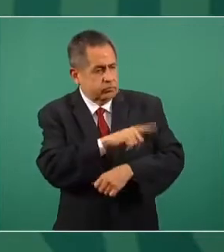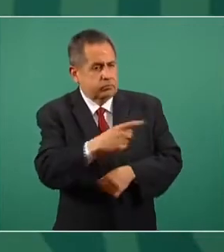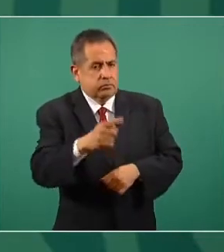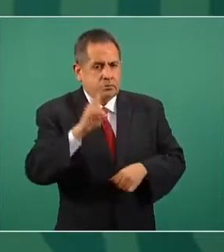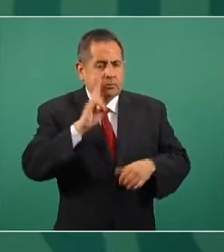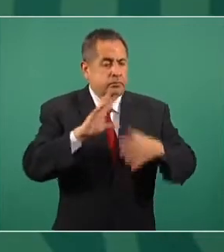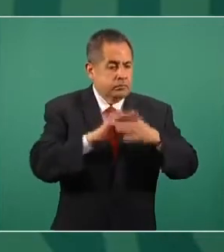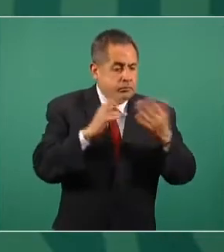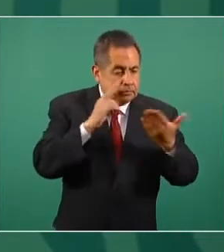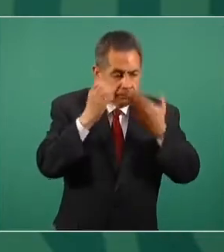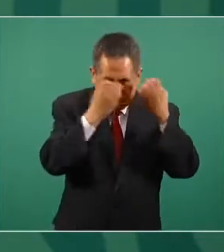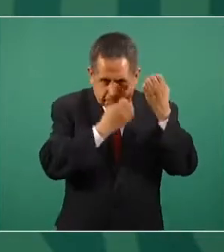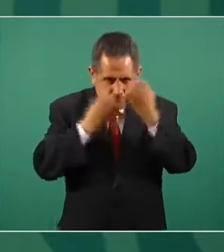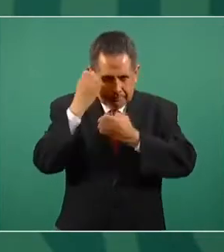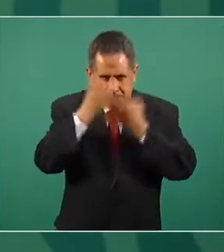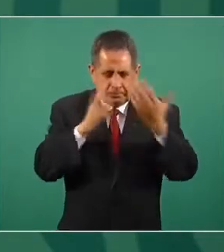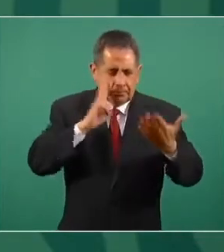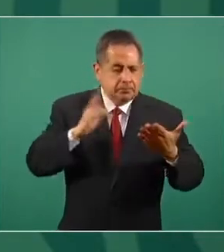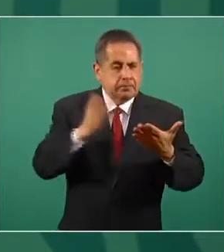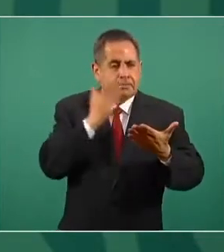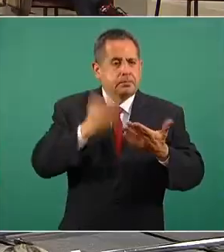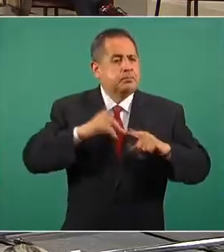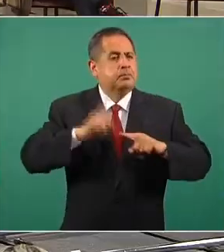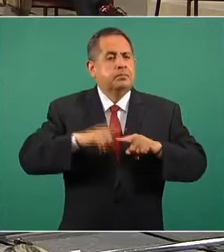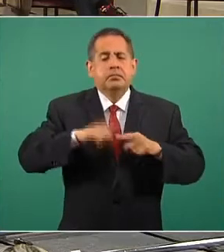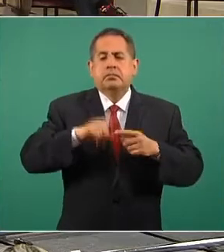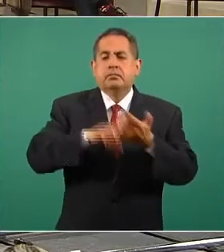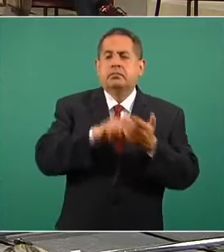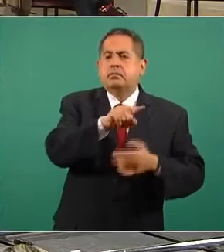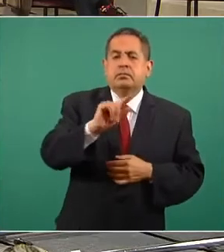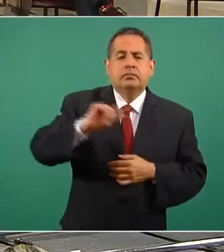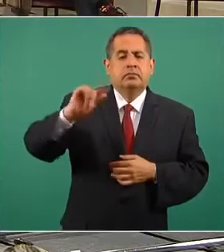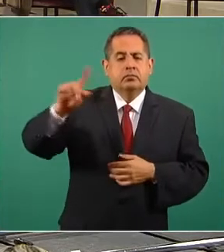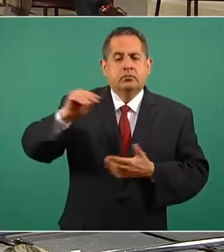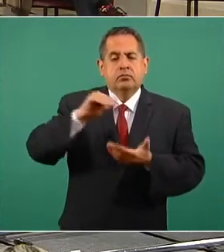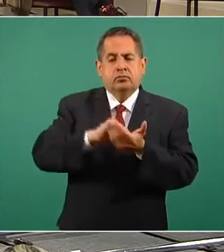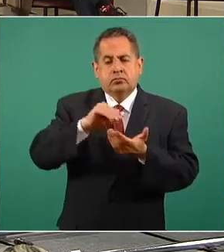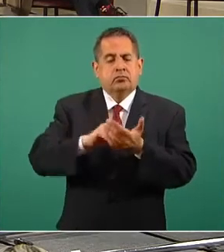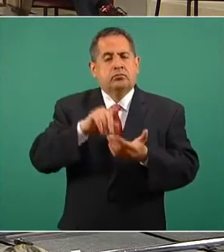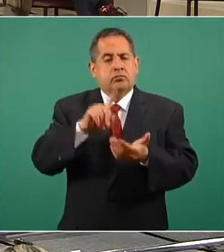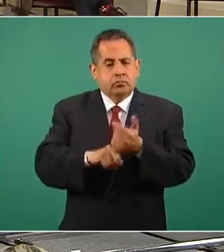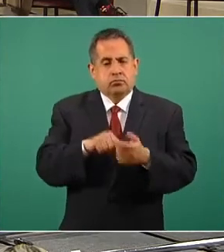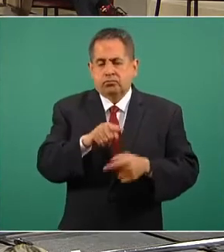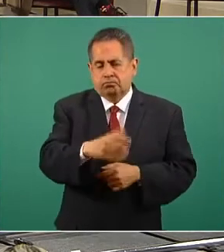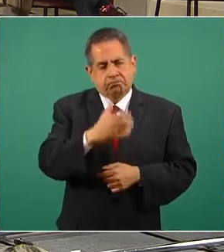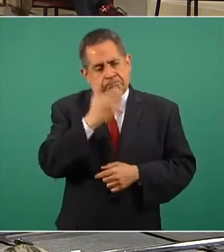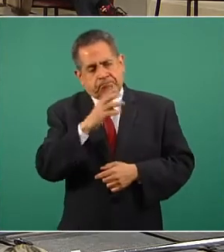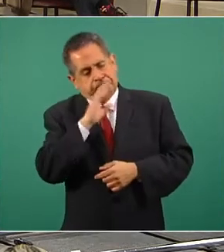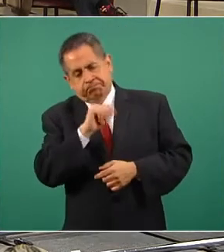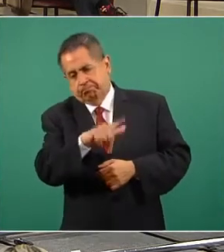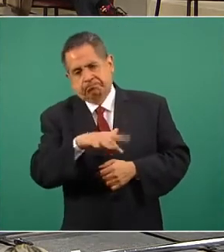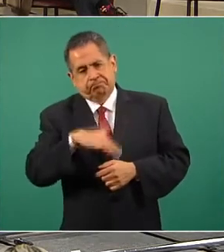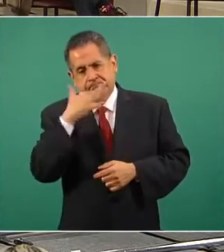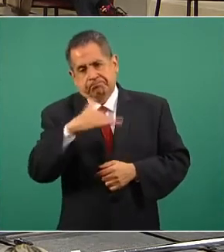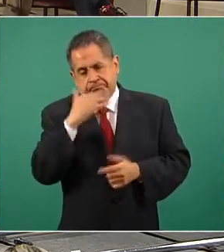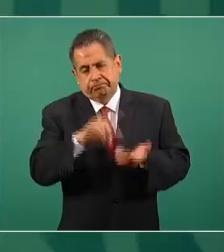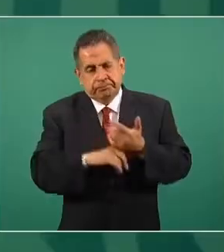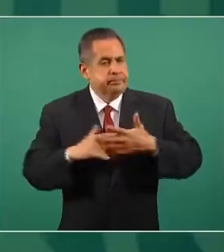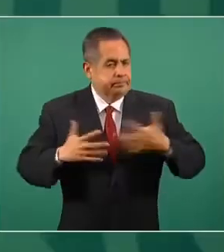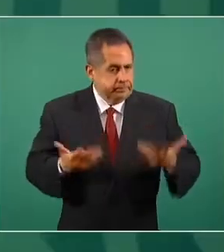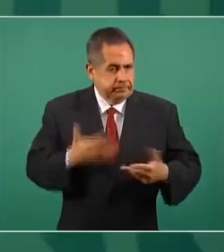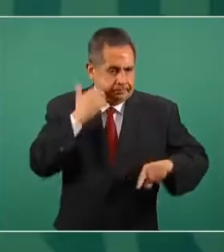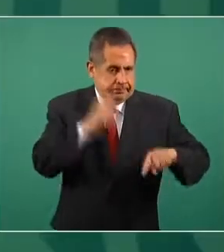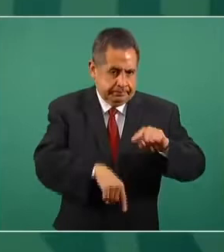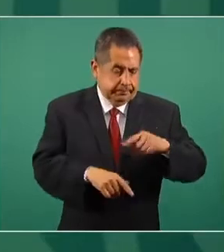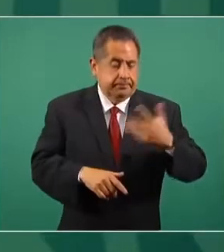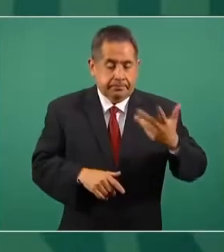primero que nada, revisar quiénes son esos funcionarios que siguen todavía en estas prácticas que queremos erradicar. Y por